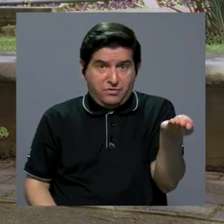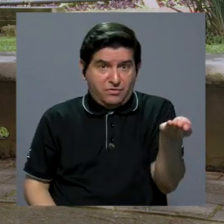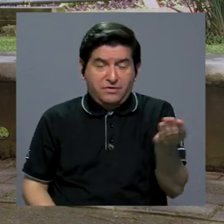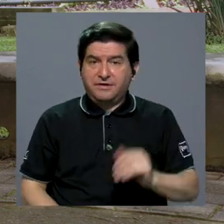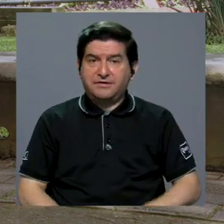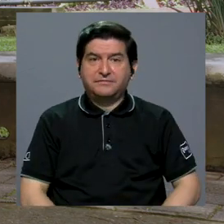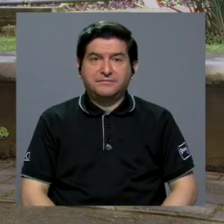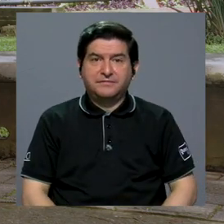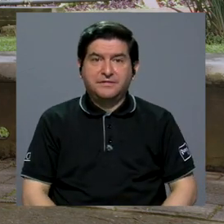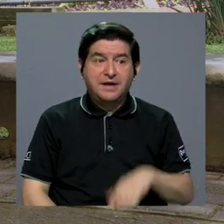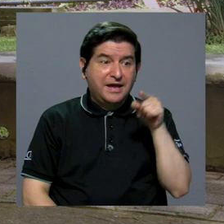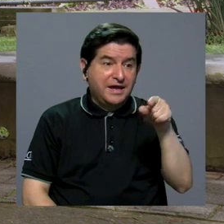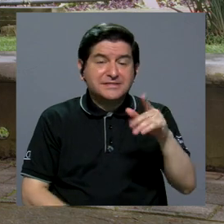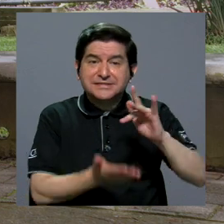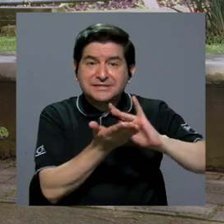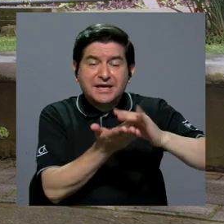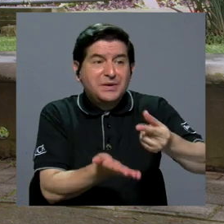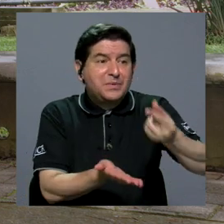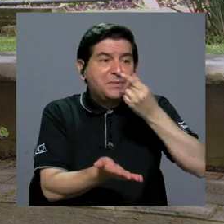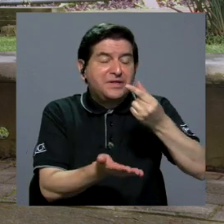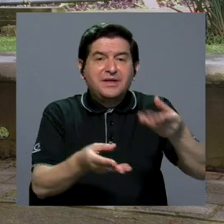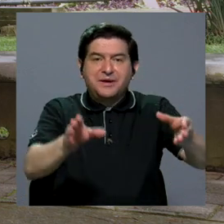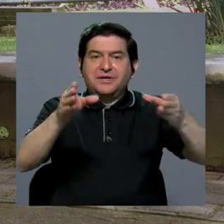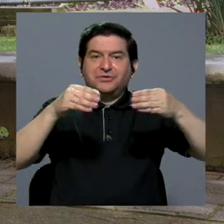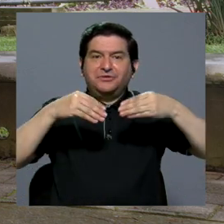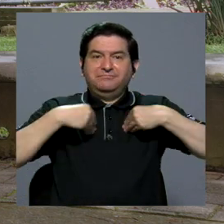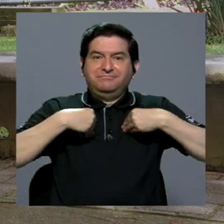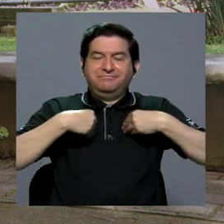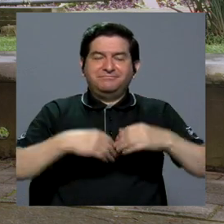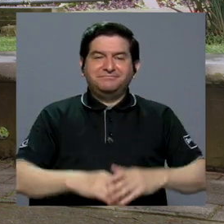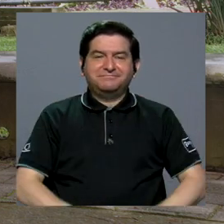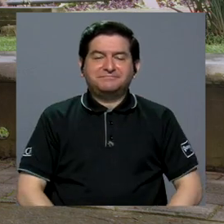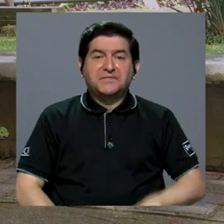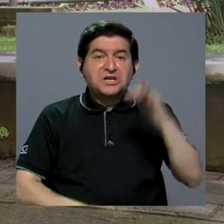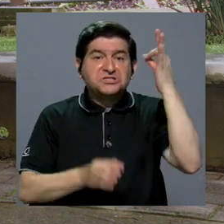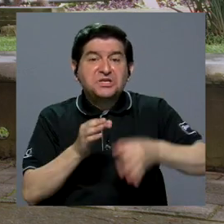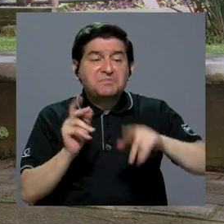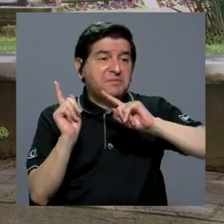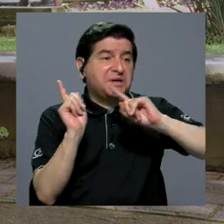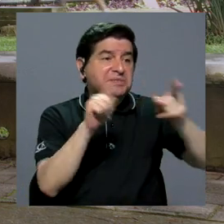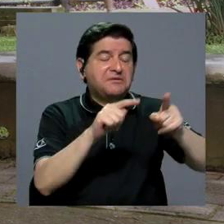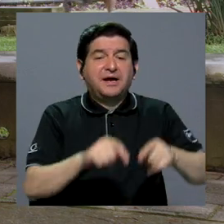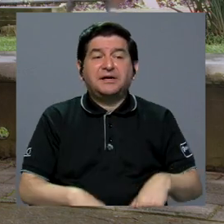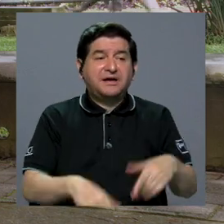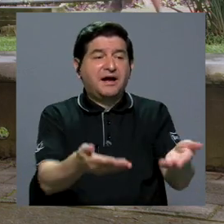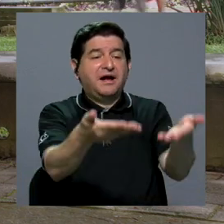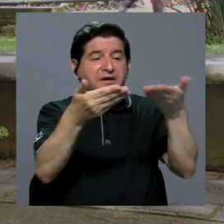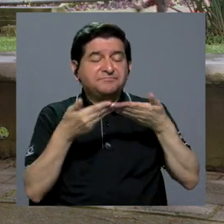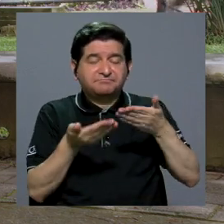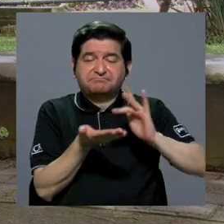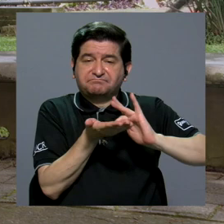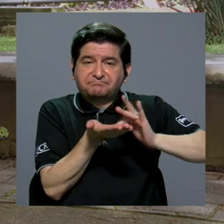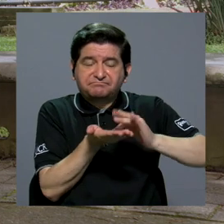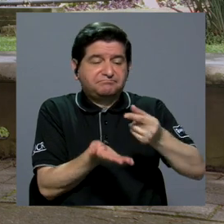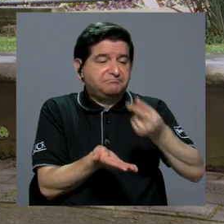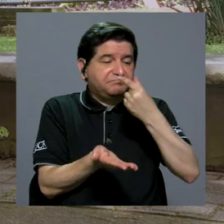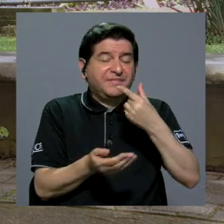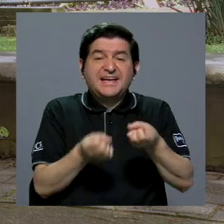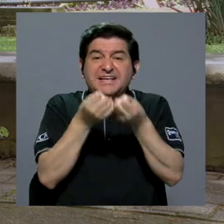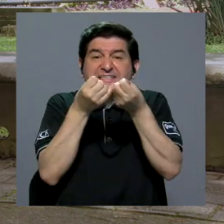directamente un monto por el medicamento que le brindan. Simplemente usted va a la farmacia, a la farmacia le despachan el medicamento